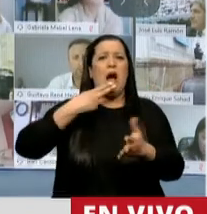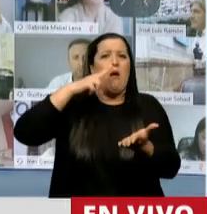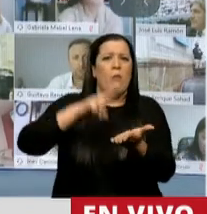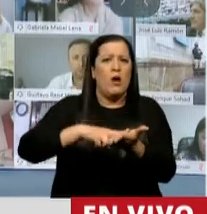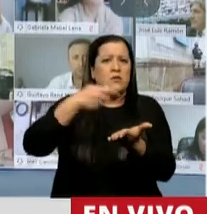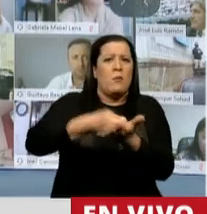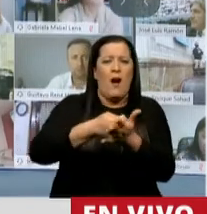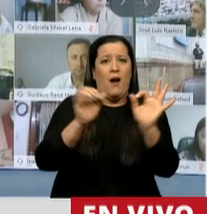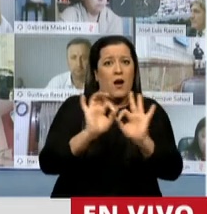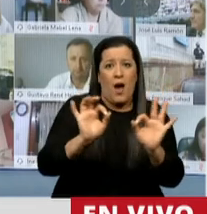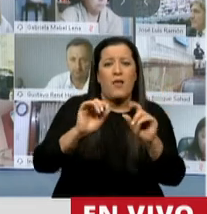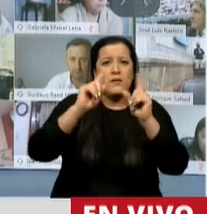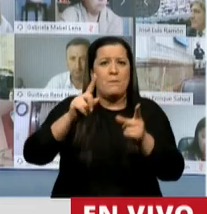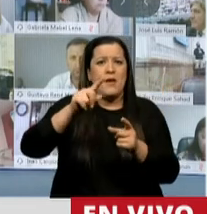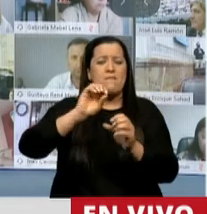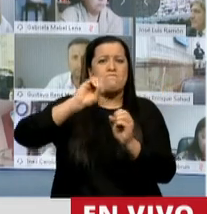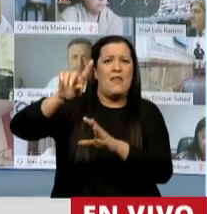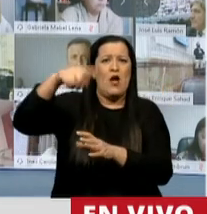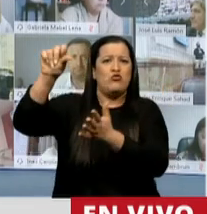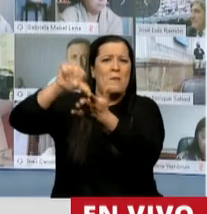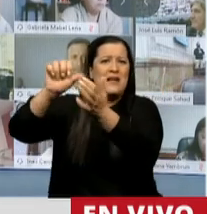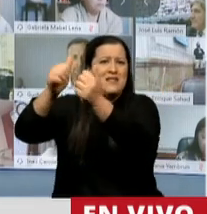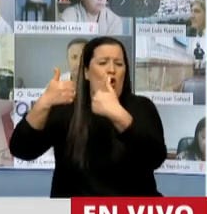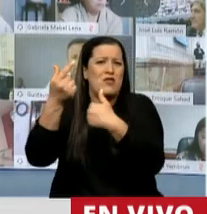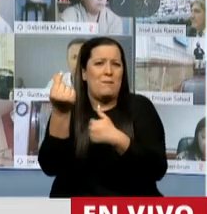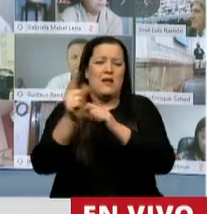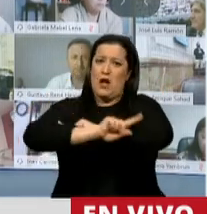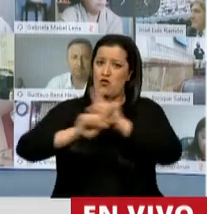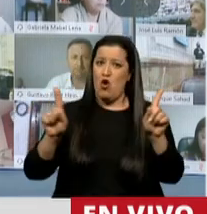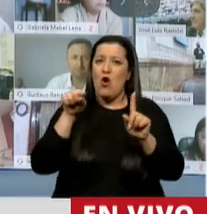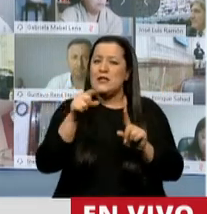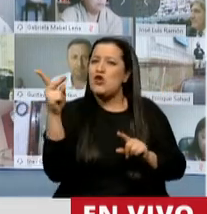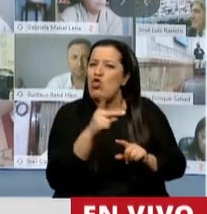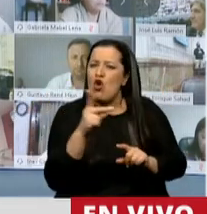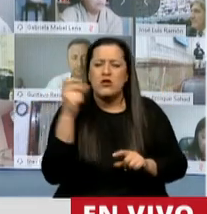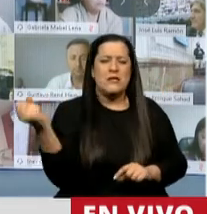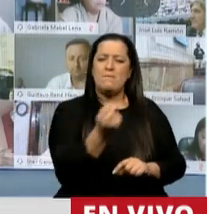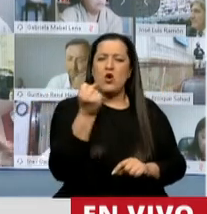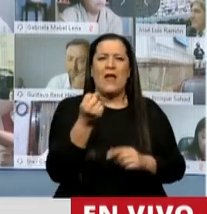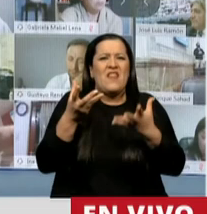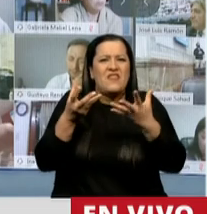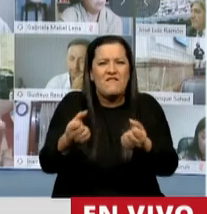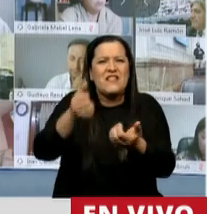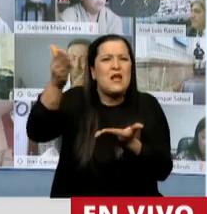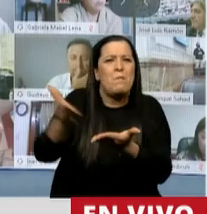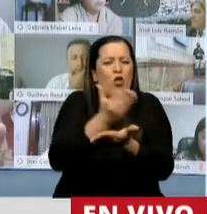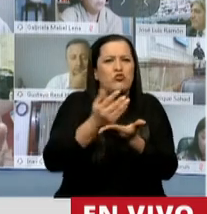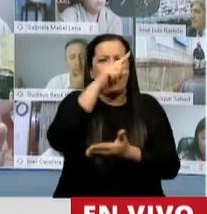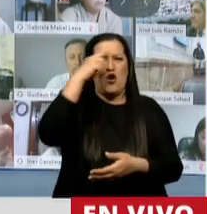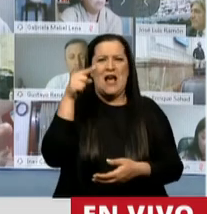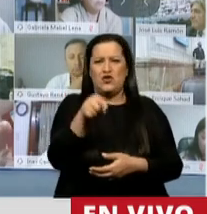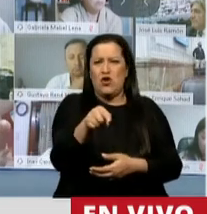y la fuga de capitales. Son una variable fundamental de la defensa de la producción nacional,